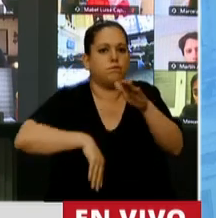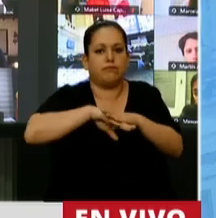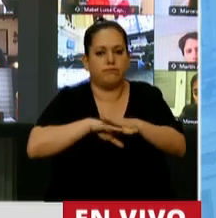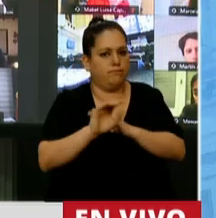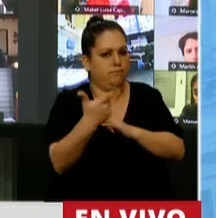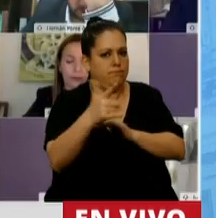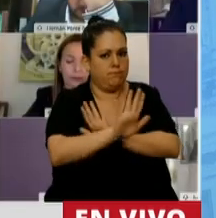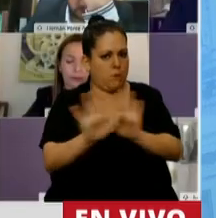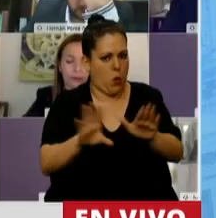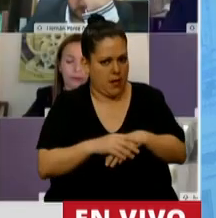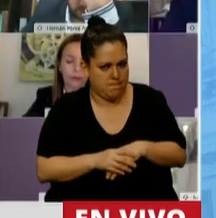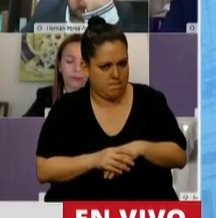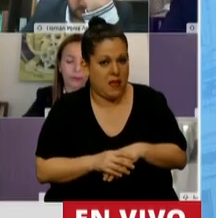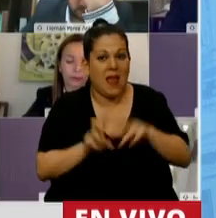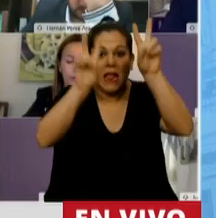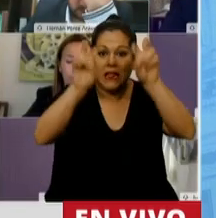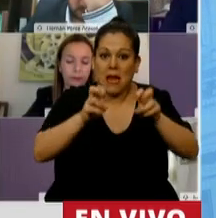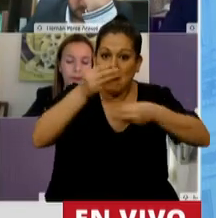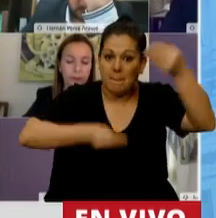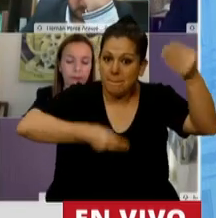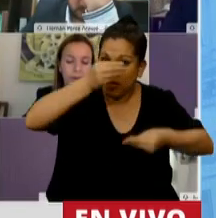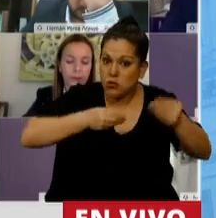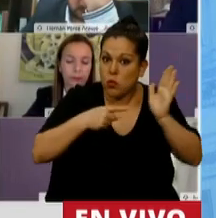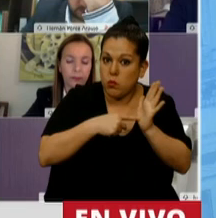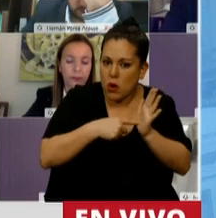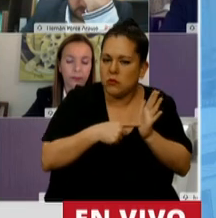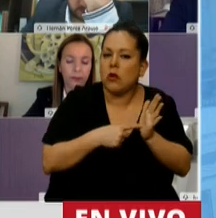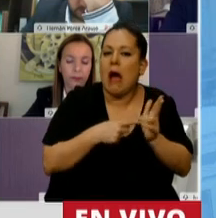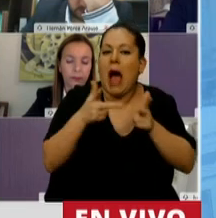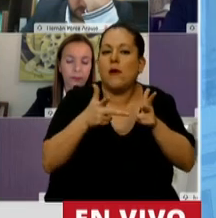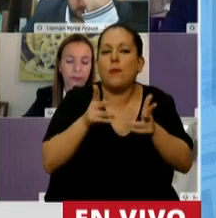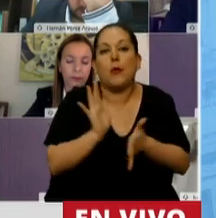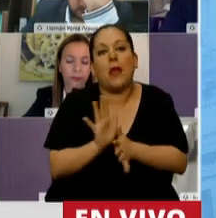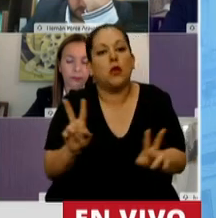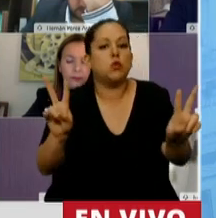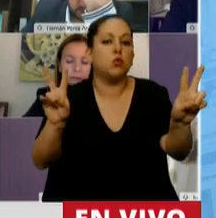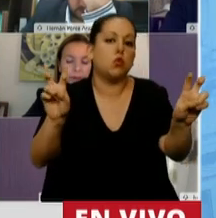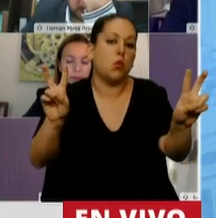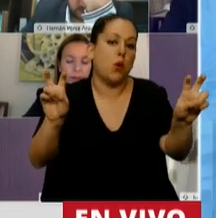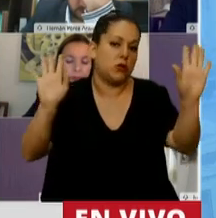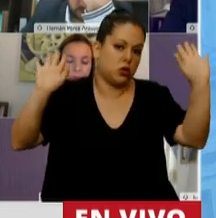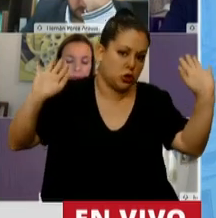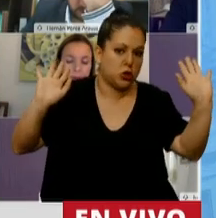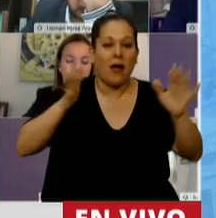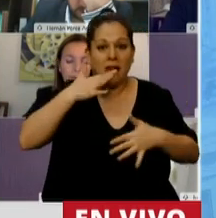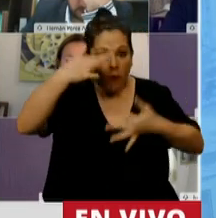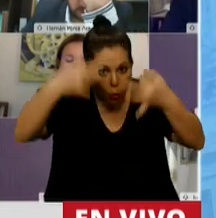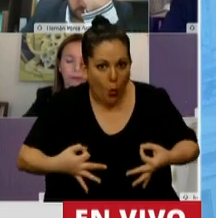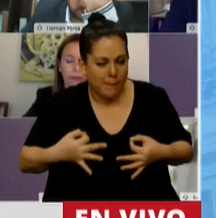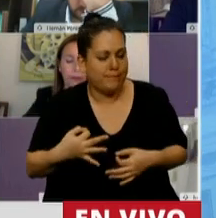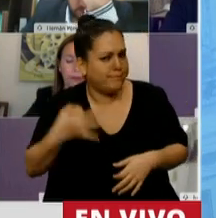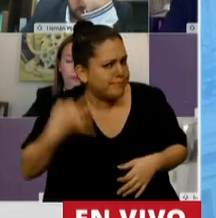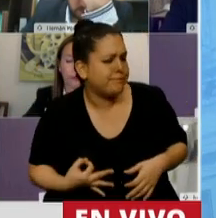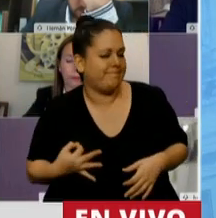Cuando hablamos de presupuesto, estamos hablando de supuestos que no necesariamente se cumplen.